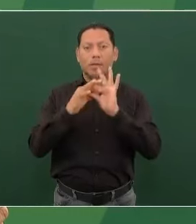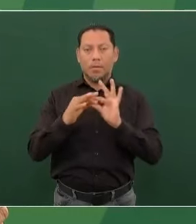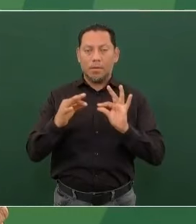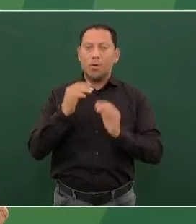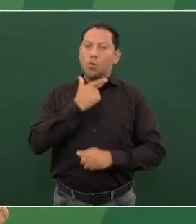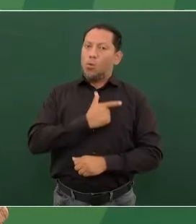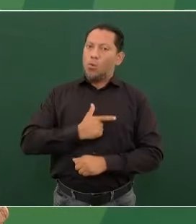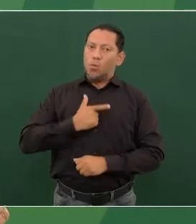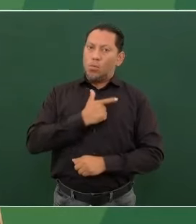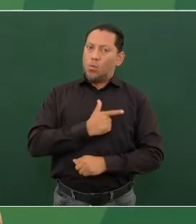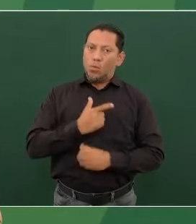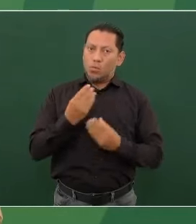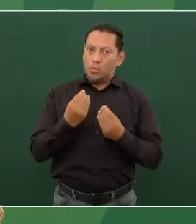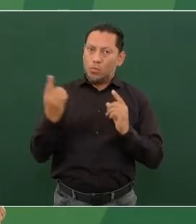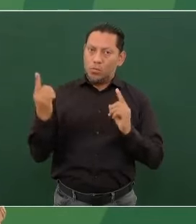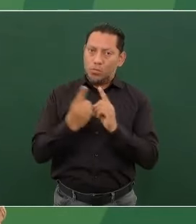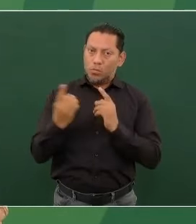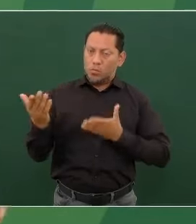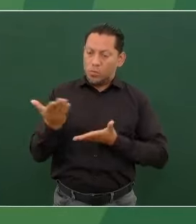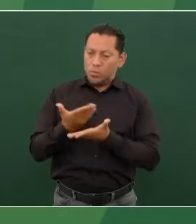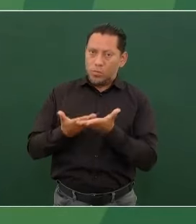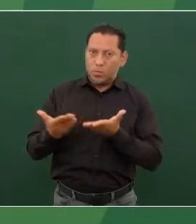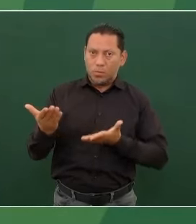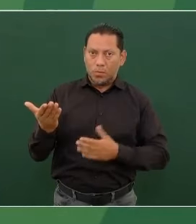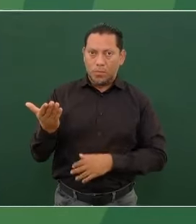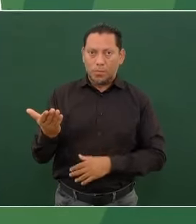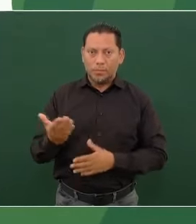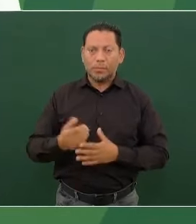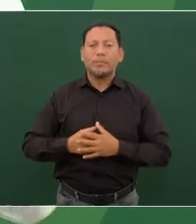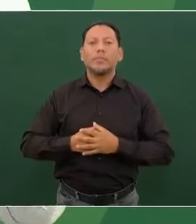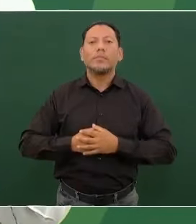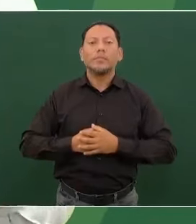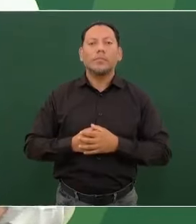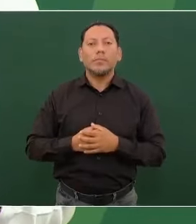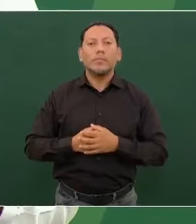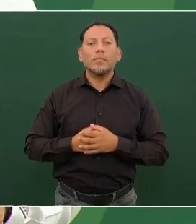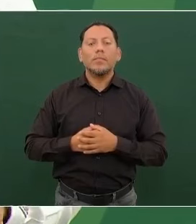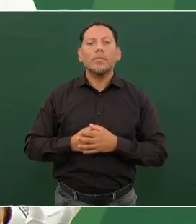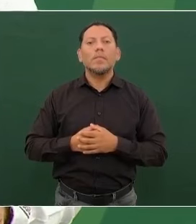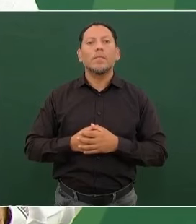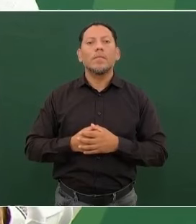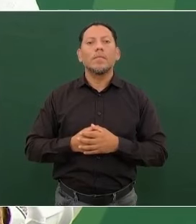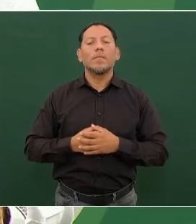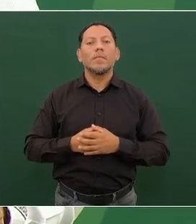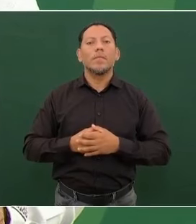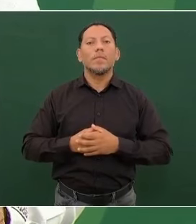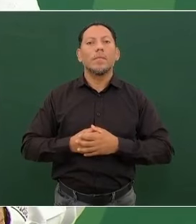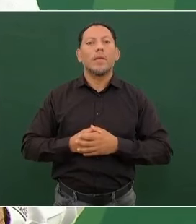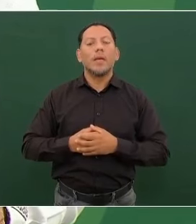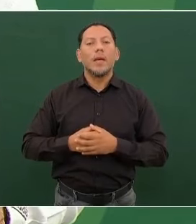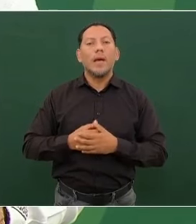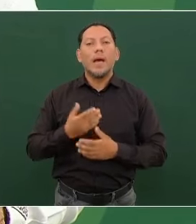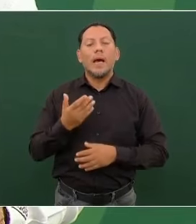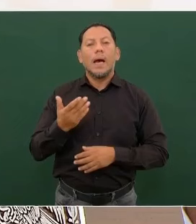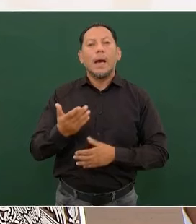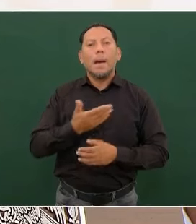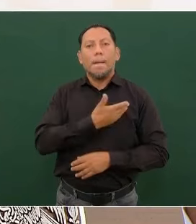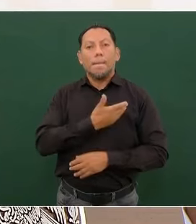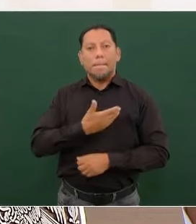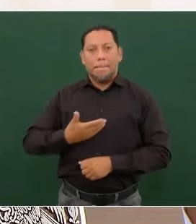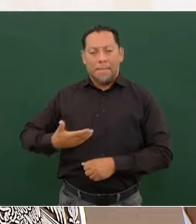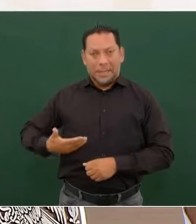el gusto de recibir al presidente de la hermana